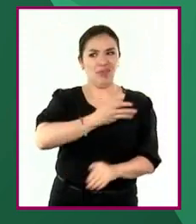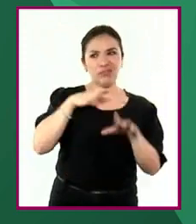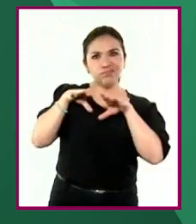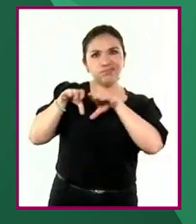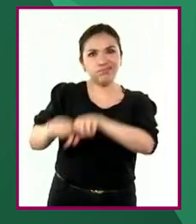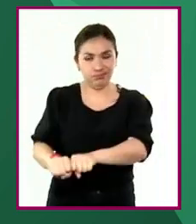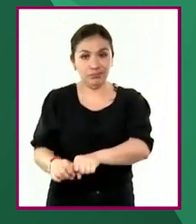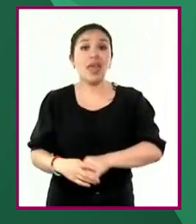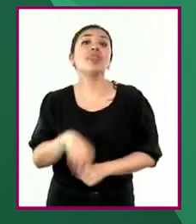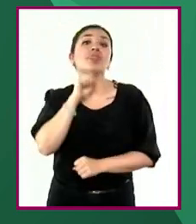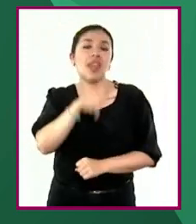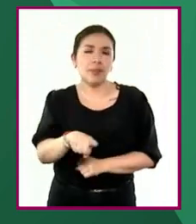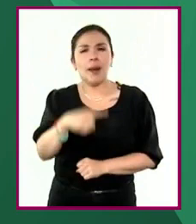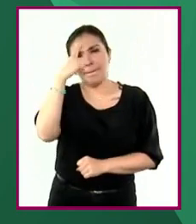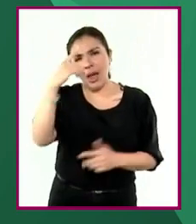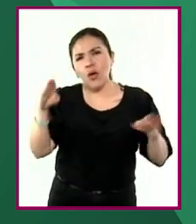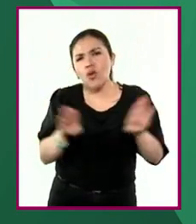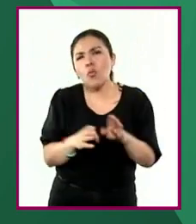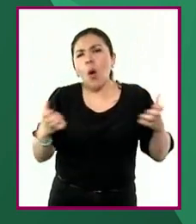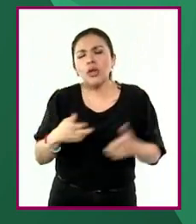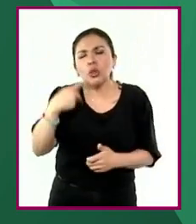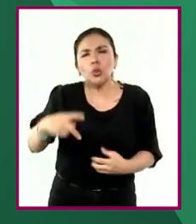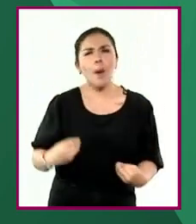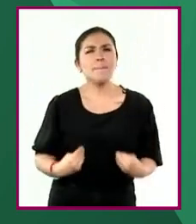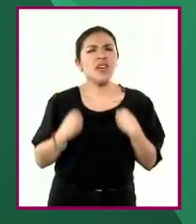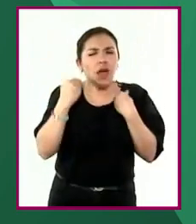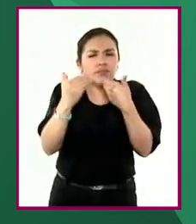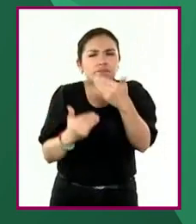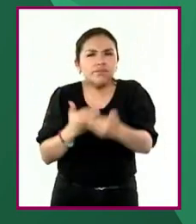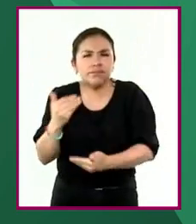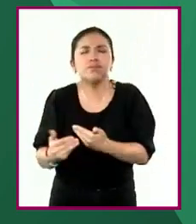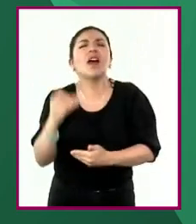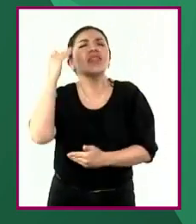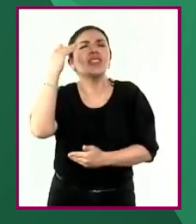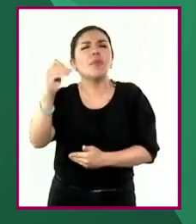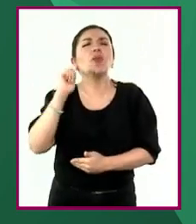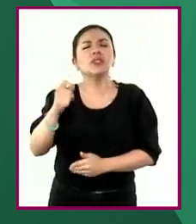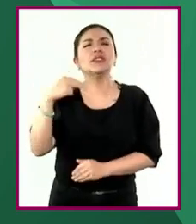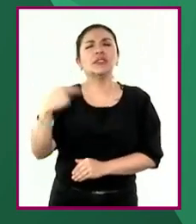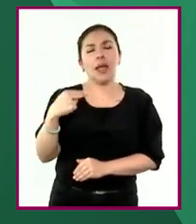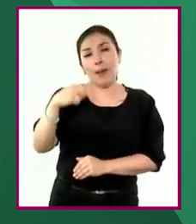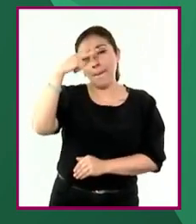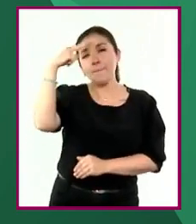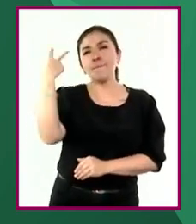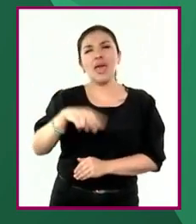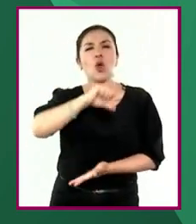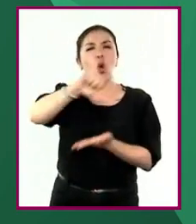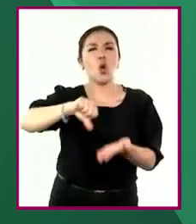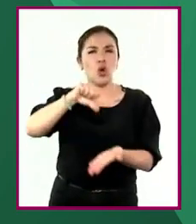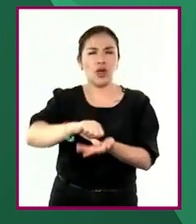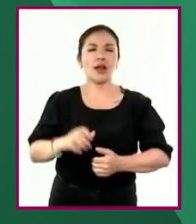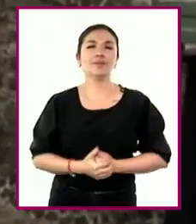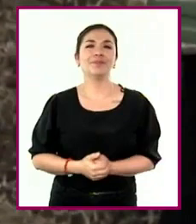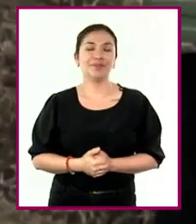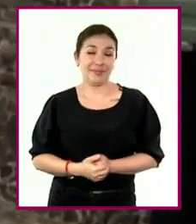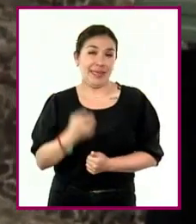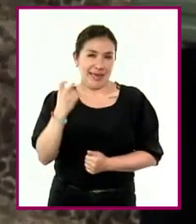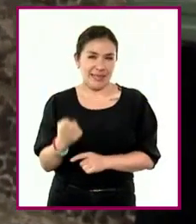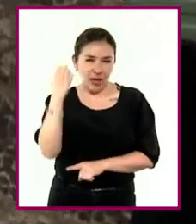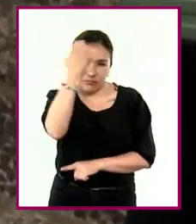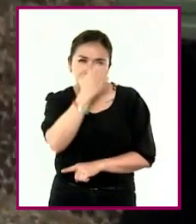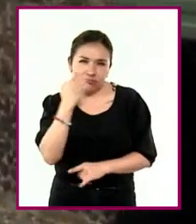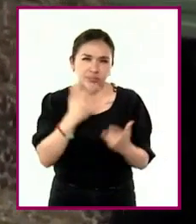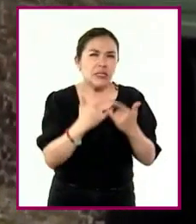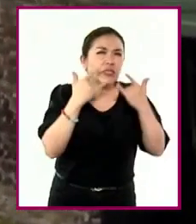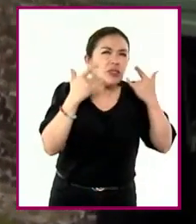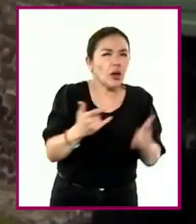española, así como de los procesos vividos en el periodo conocido como México colonial. En